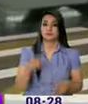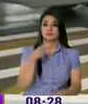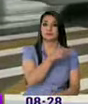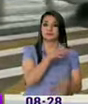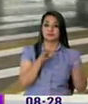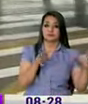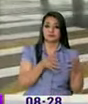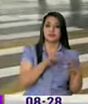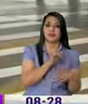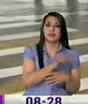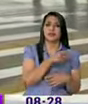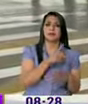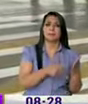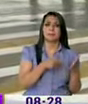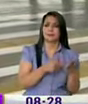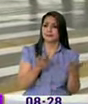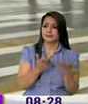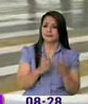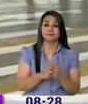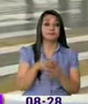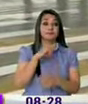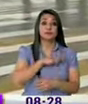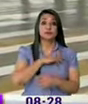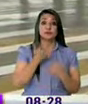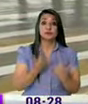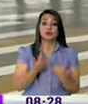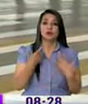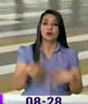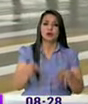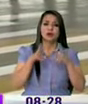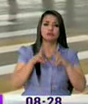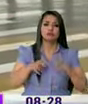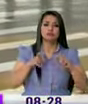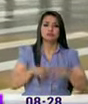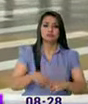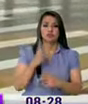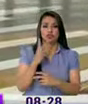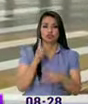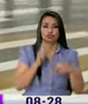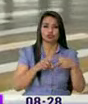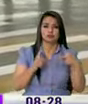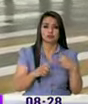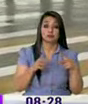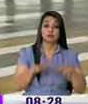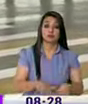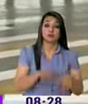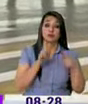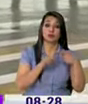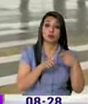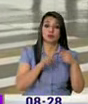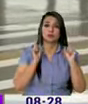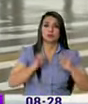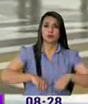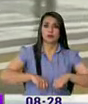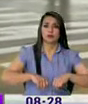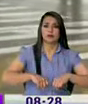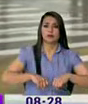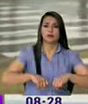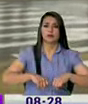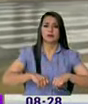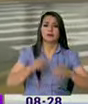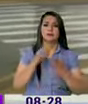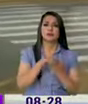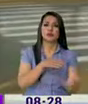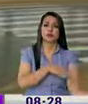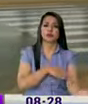allá en Lallé? El municipio está en este momento estudiando dos alternativas. La una alternativa es una enajenación para un